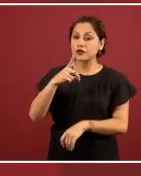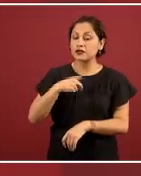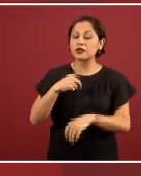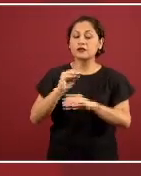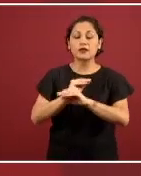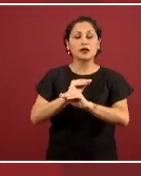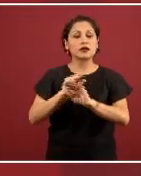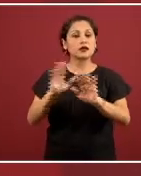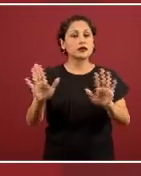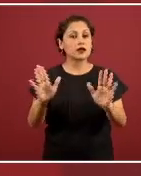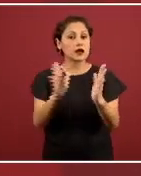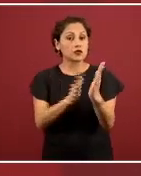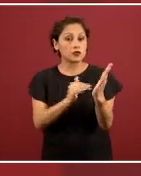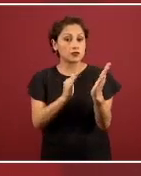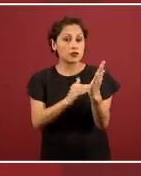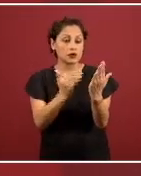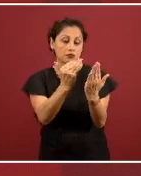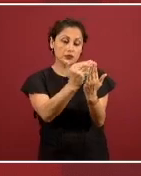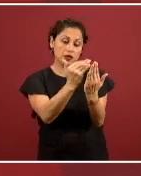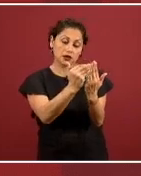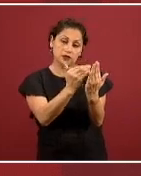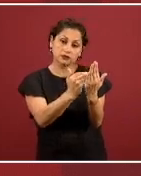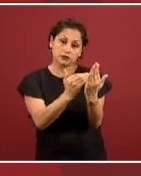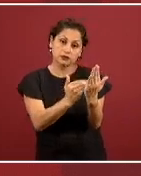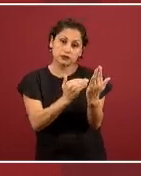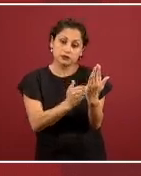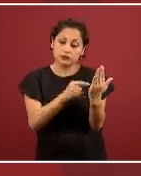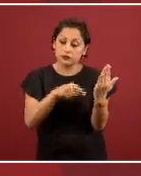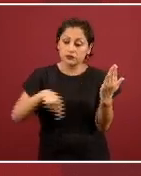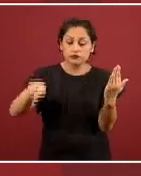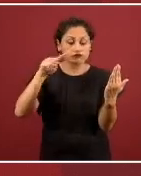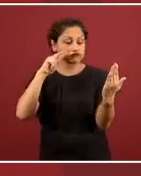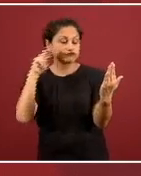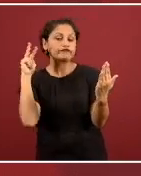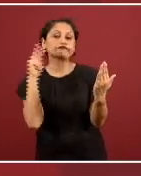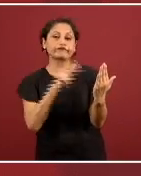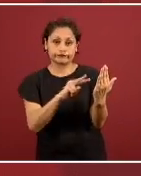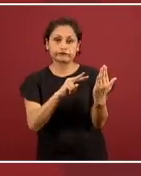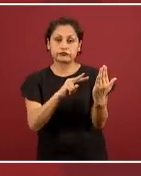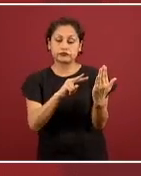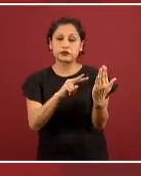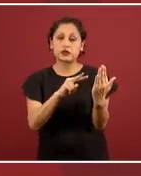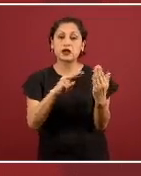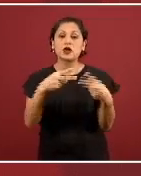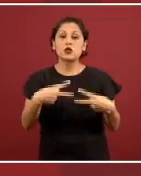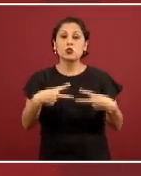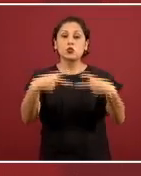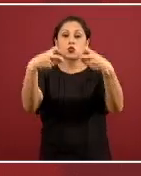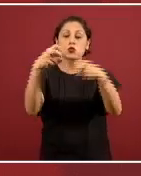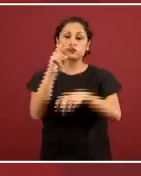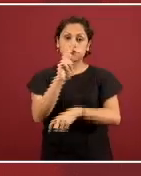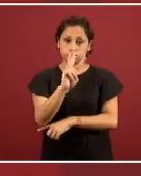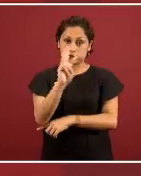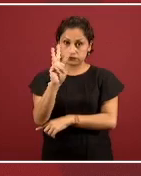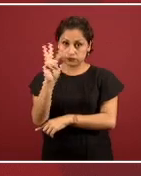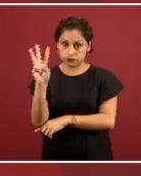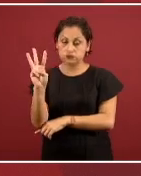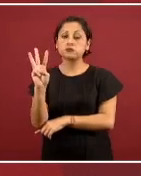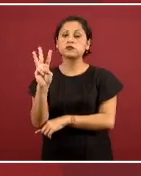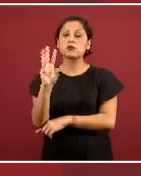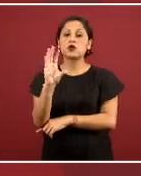documentos a los que nos hemos referido repetidamente, que están disponibles en el micrositio coronavirus